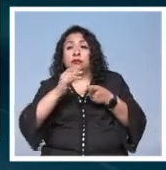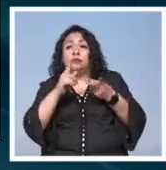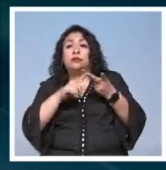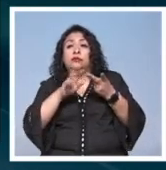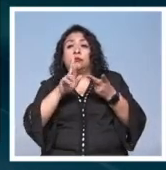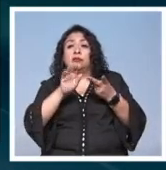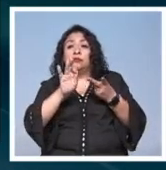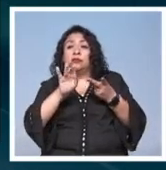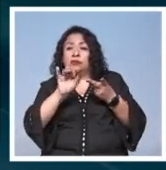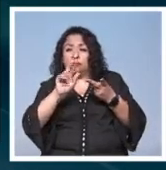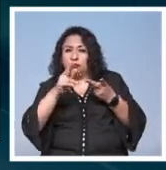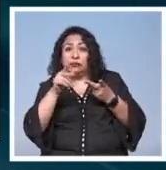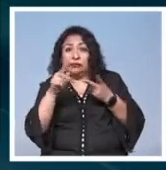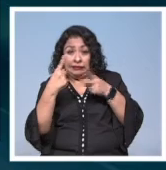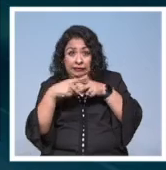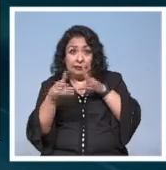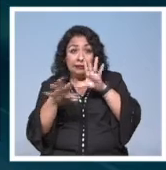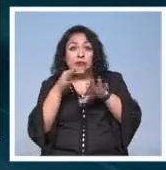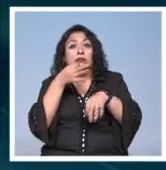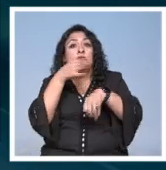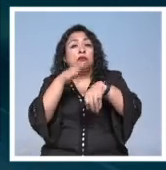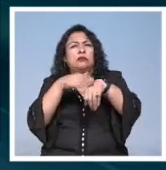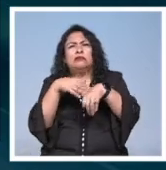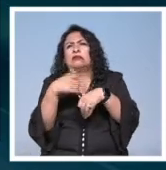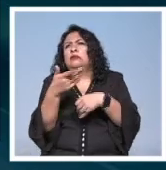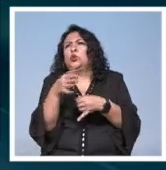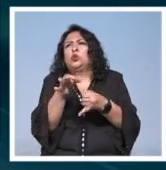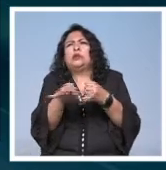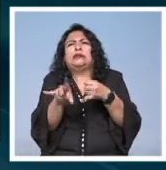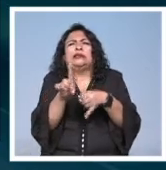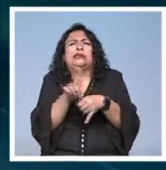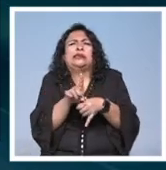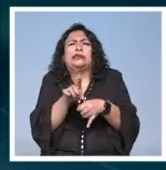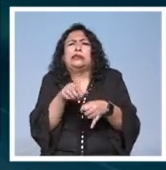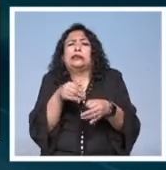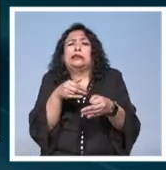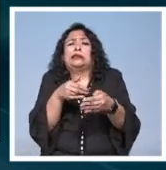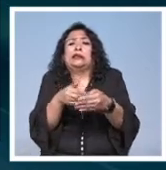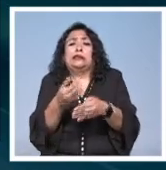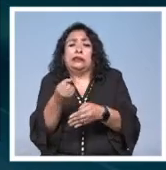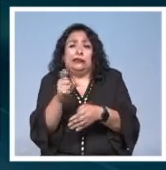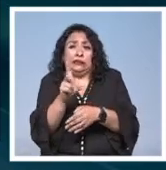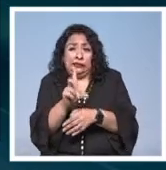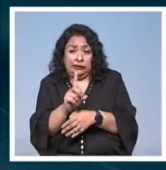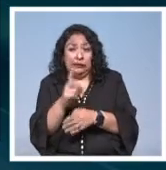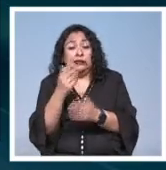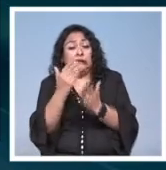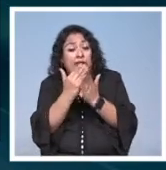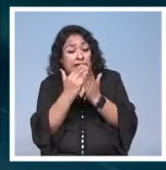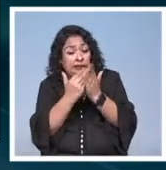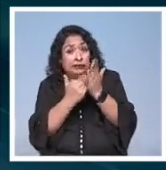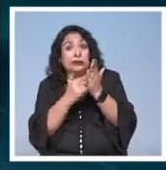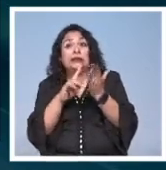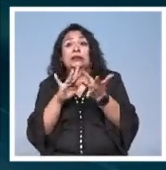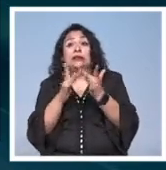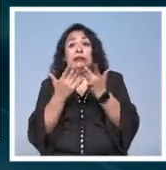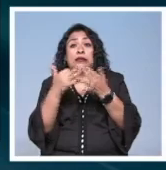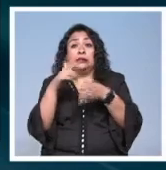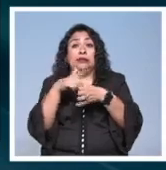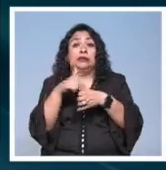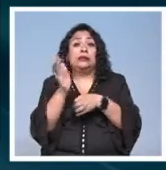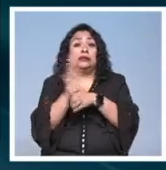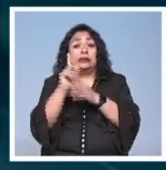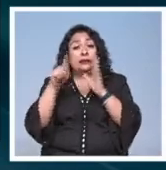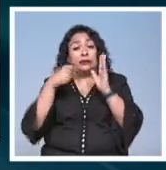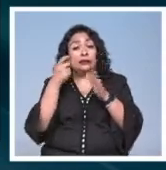resulten seleccionados recibirán una notificación a más tardar el 20 de septiembre. Consulte las bases en las redes sociales de la Cineteca Veracruz.